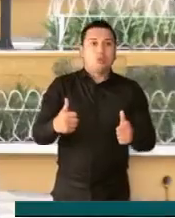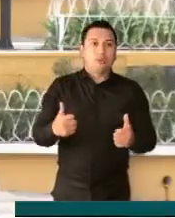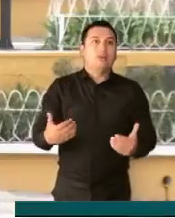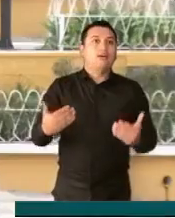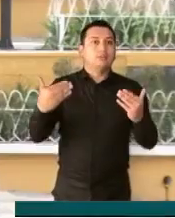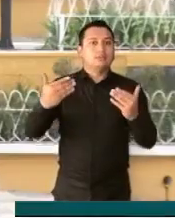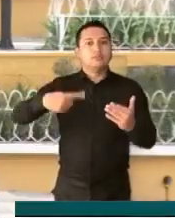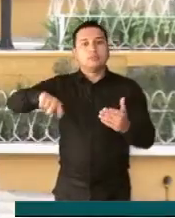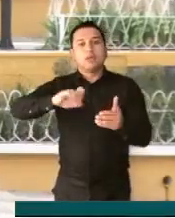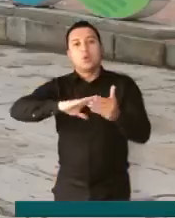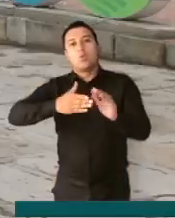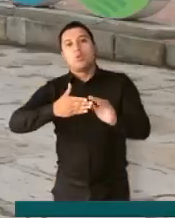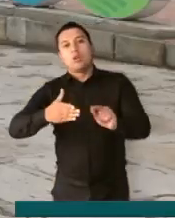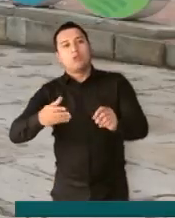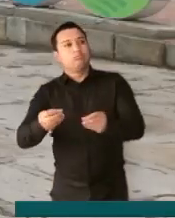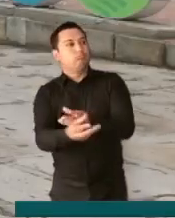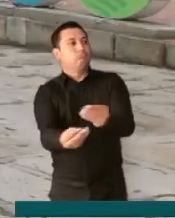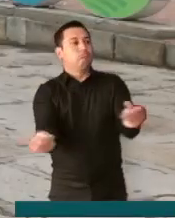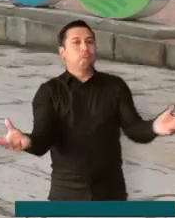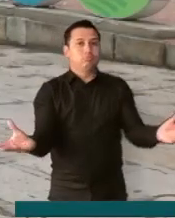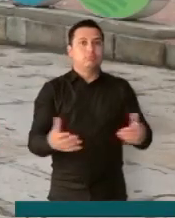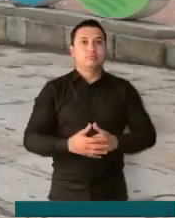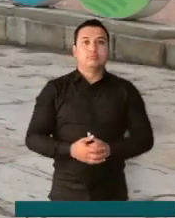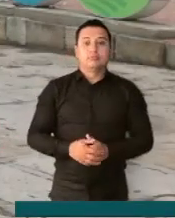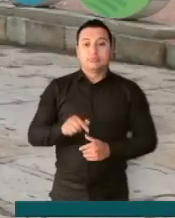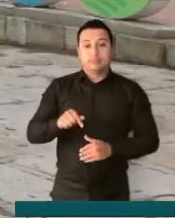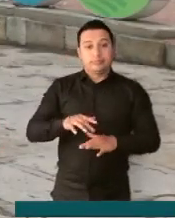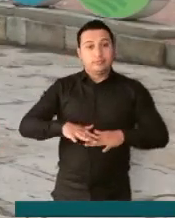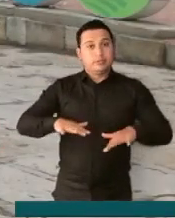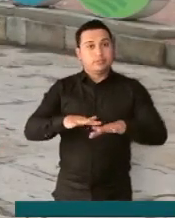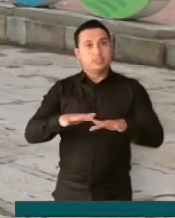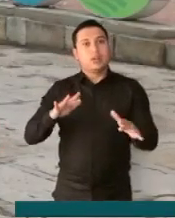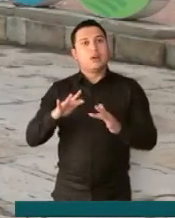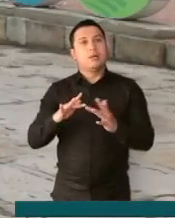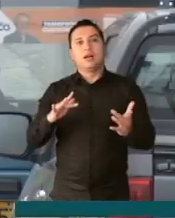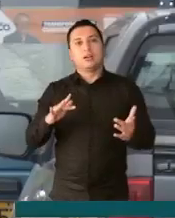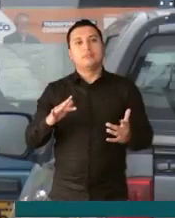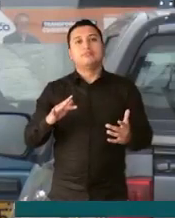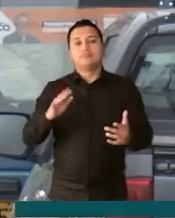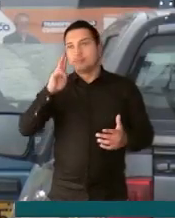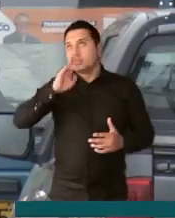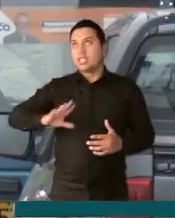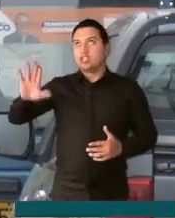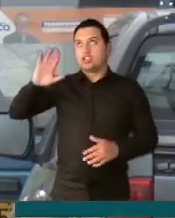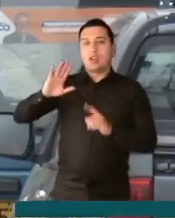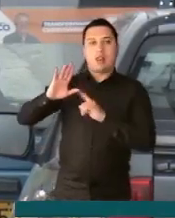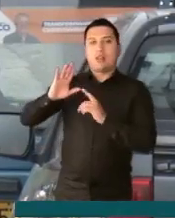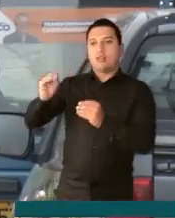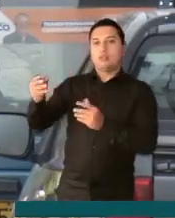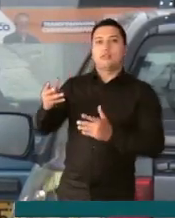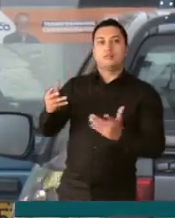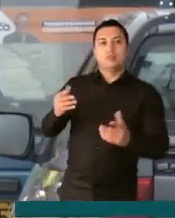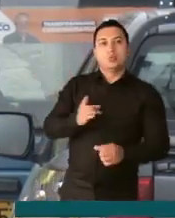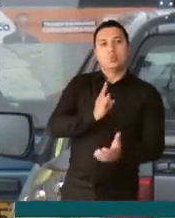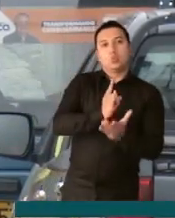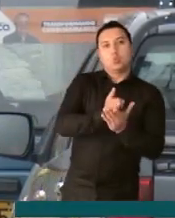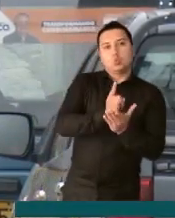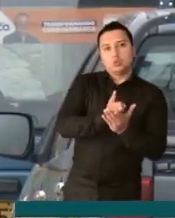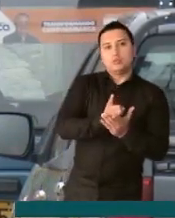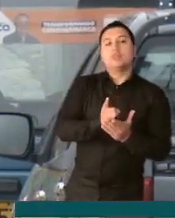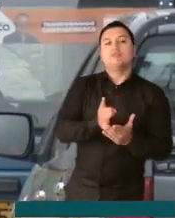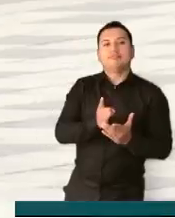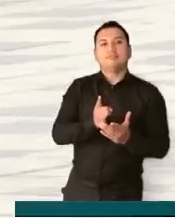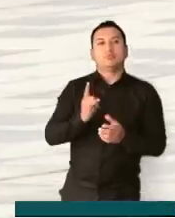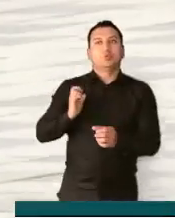le sirve a la comunidad. Teniendo en cuenta que este espacio atenderá situaciones de orden nacional, incluso localidades de Bogotá como Usme, Ciudad